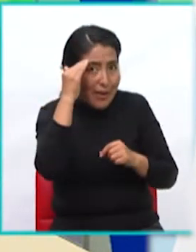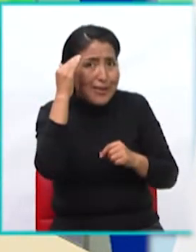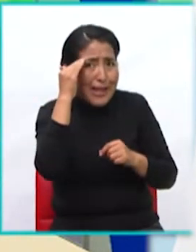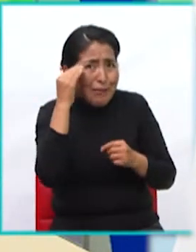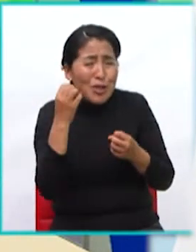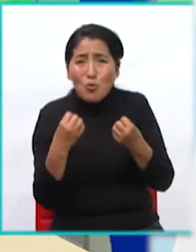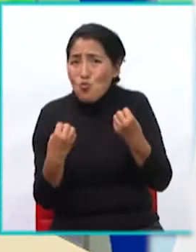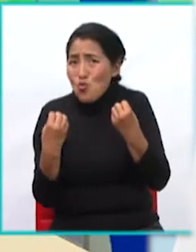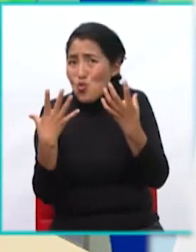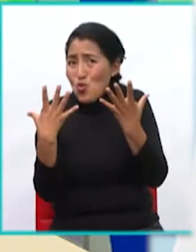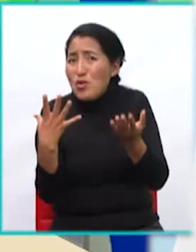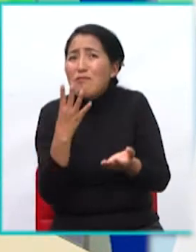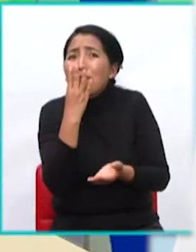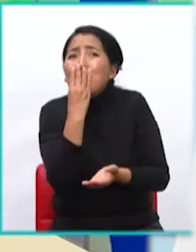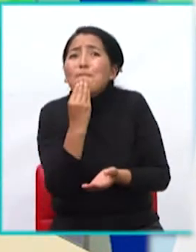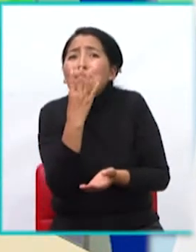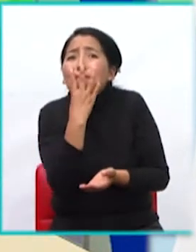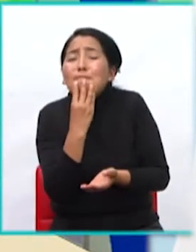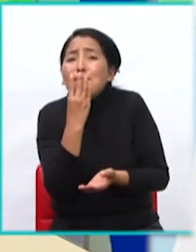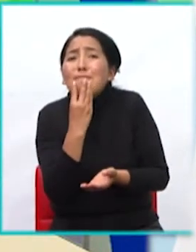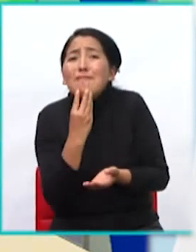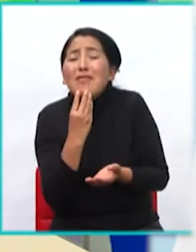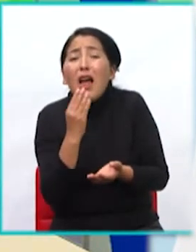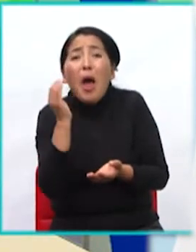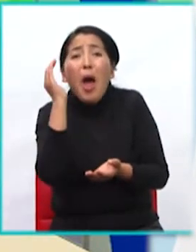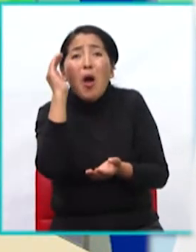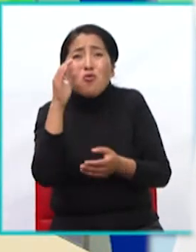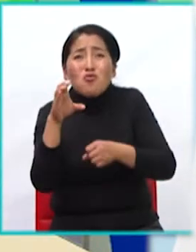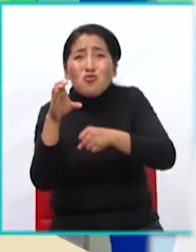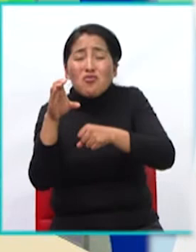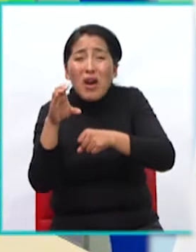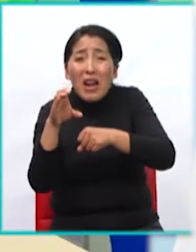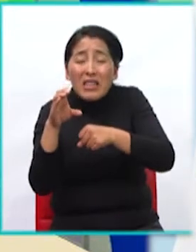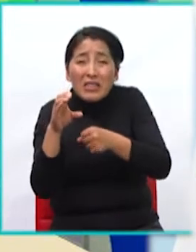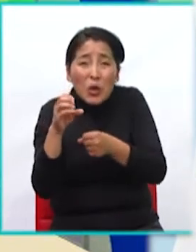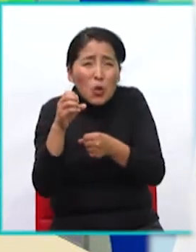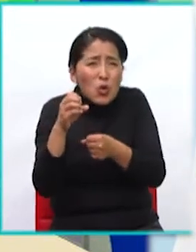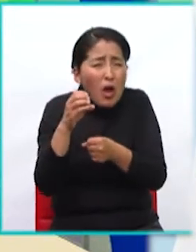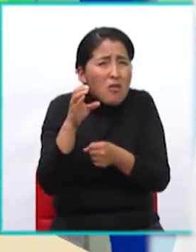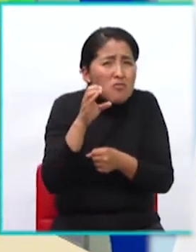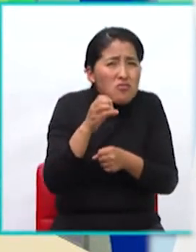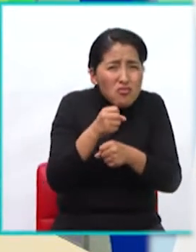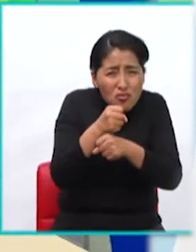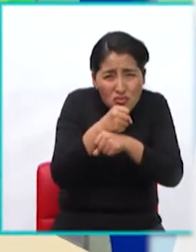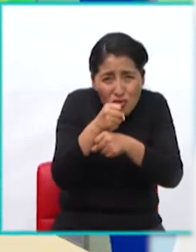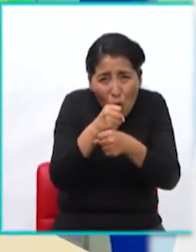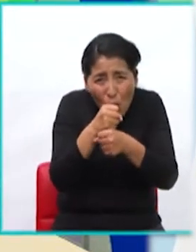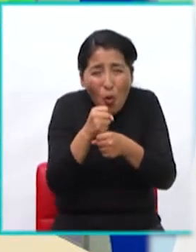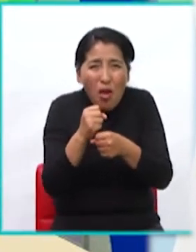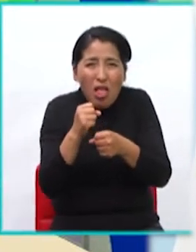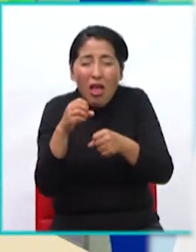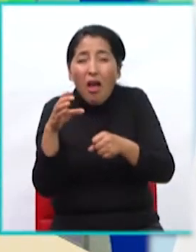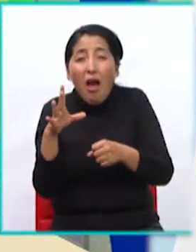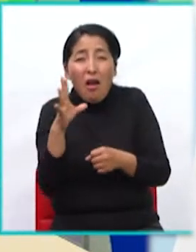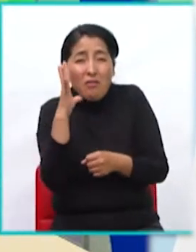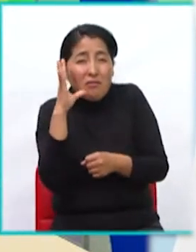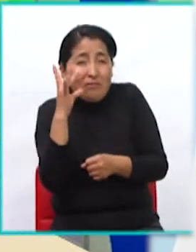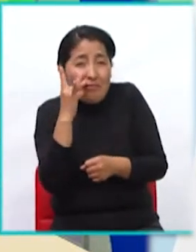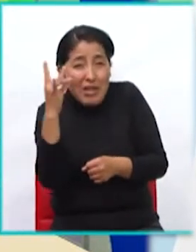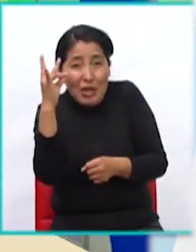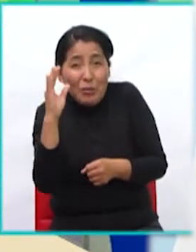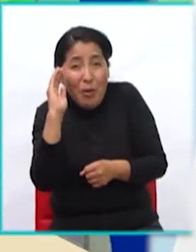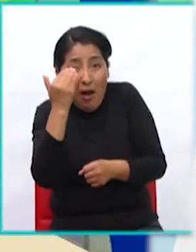estas galletas. Mira, incluso parecen hasta de chocolate. Tienen un relleno sabroso, ¿verdad? ¡Claro que sí!